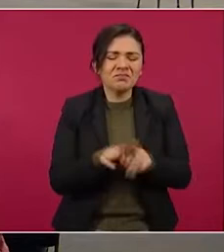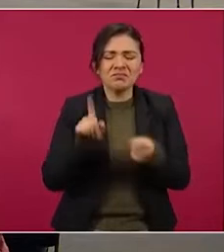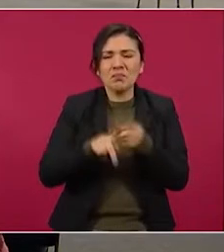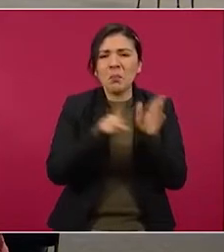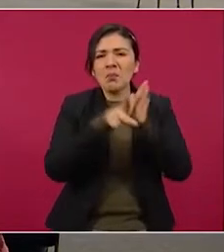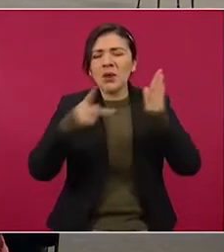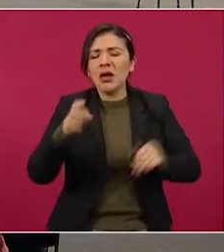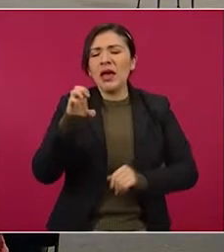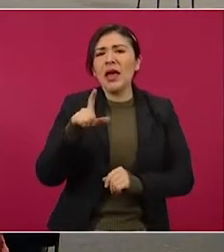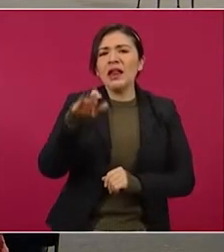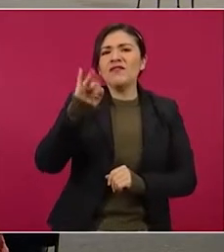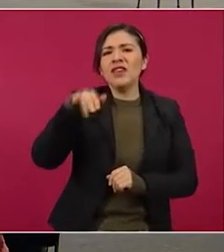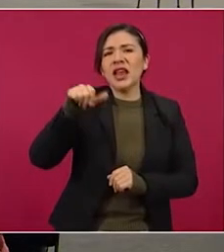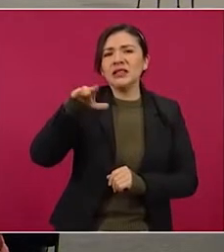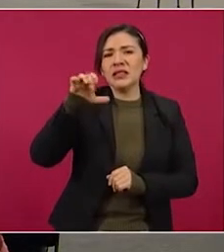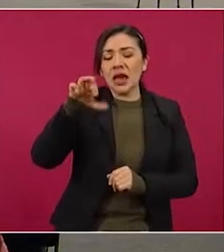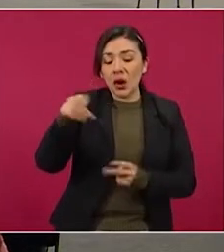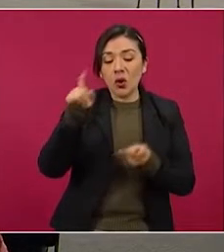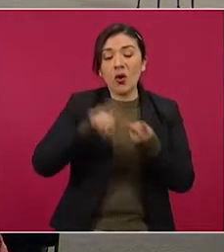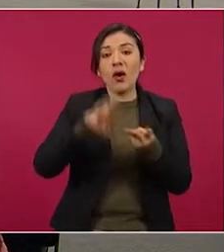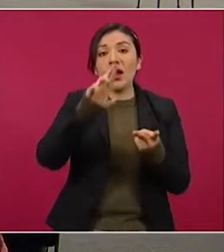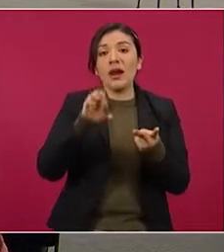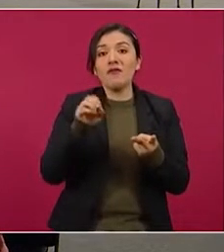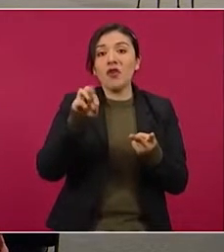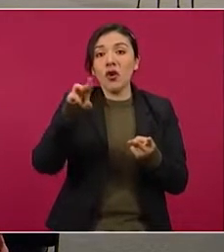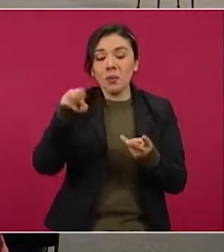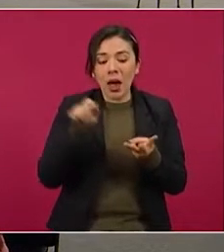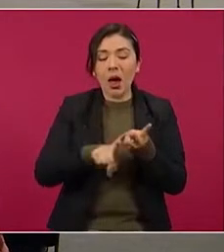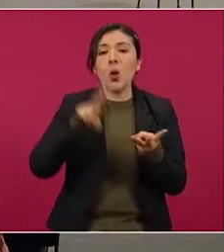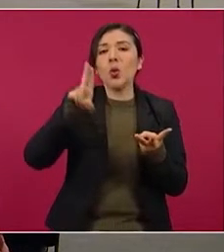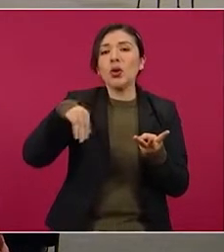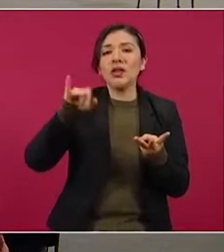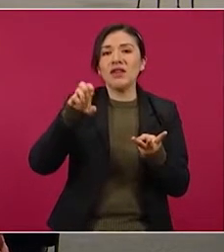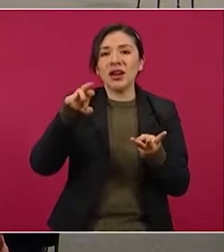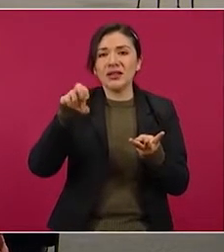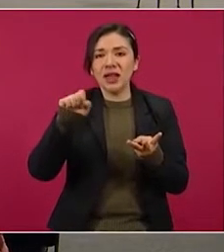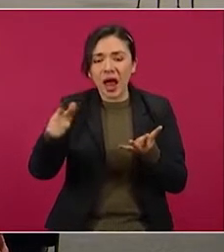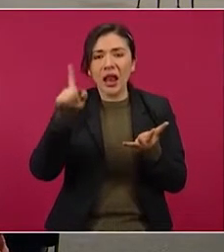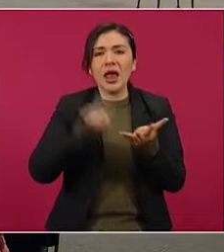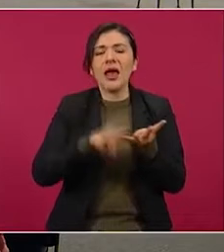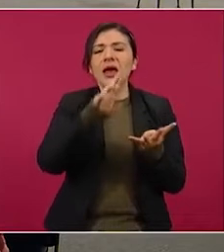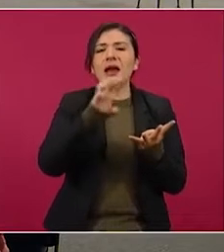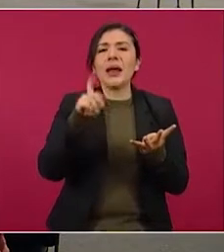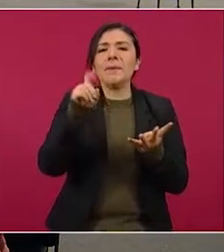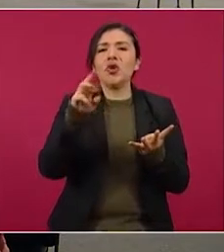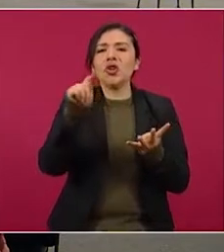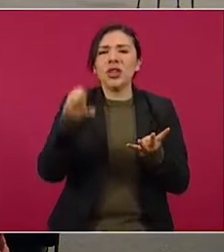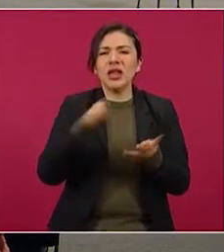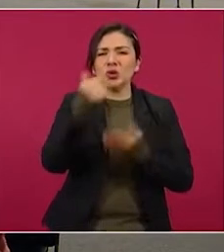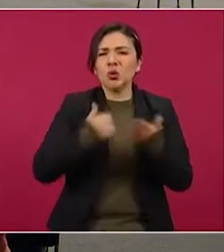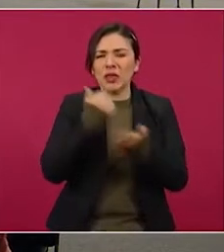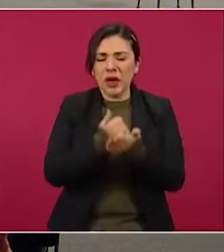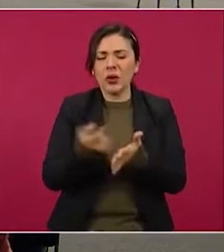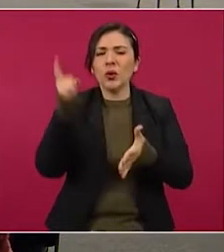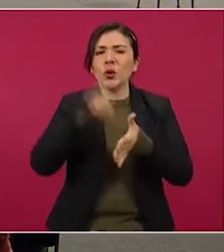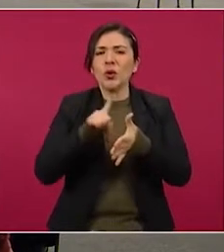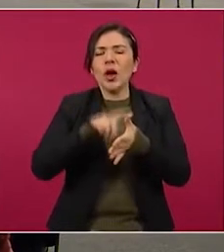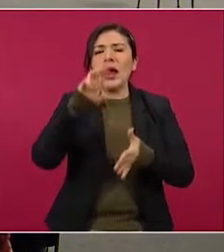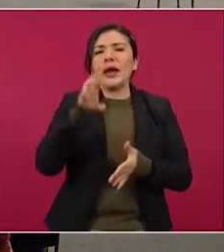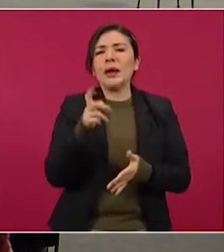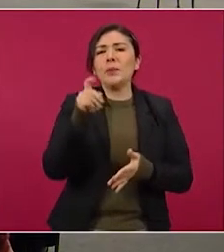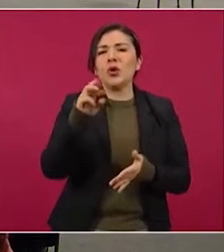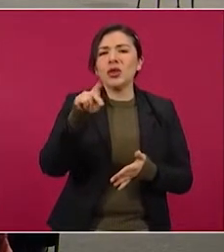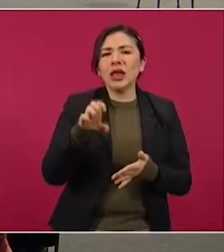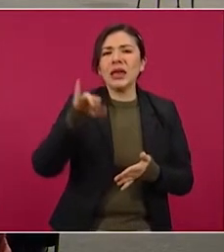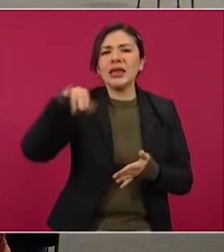Financiero, Reforma, El Universal, Reporte Ciudadano, Reporte Índigo,